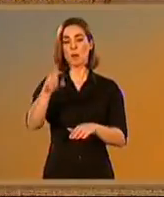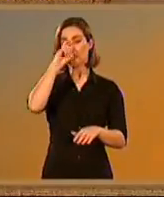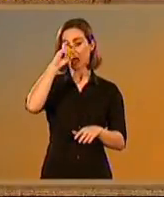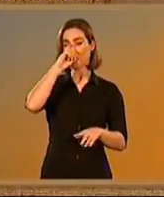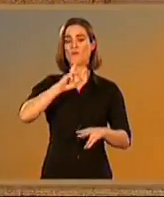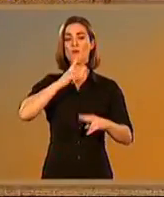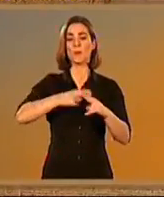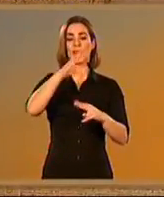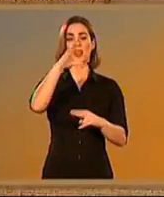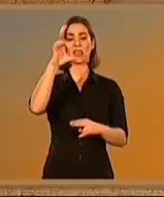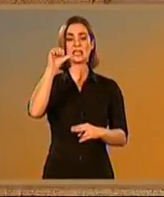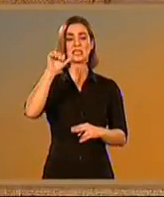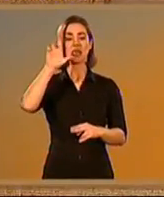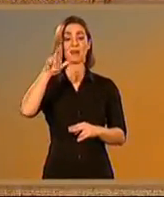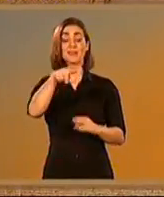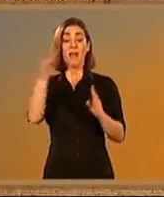estabilidad y prosperidad.